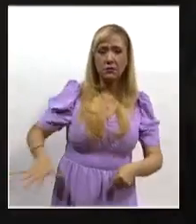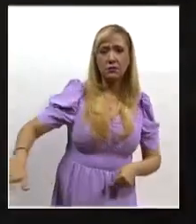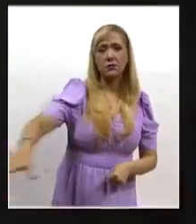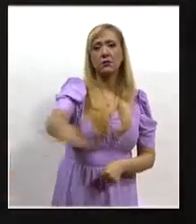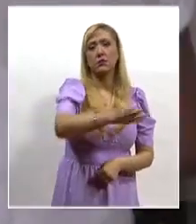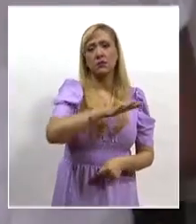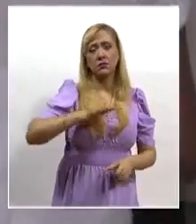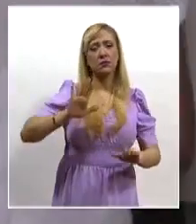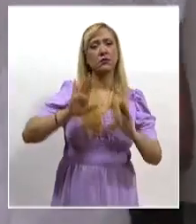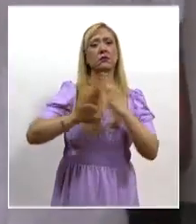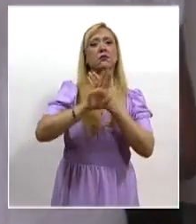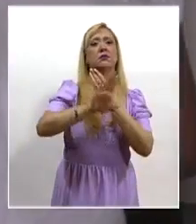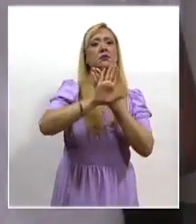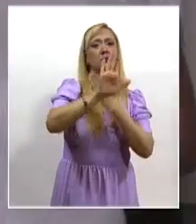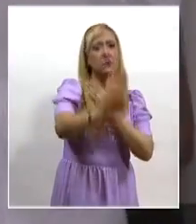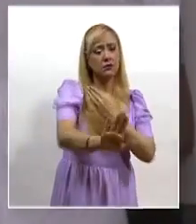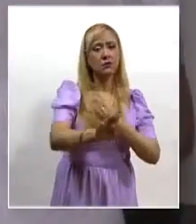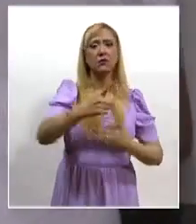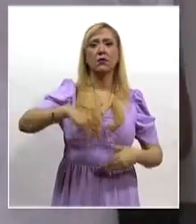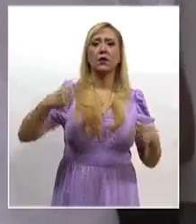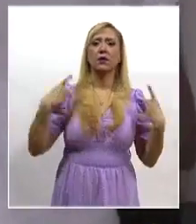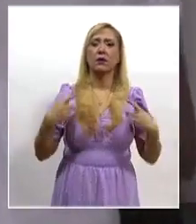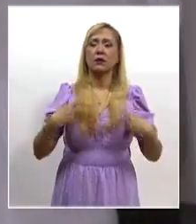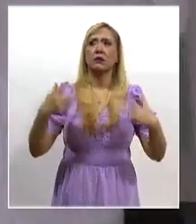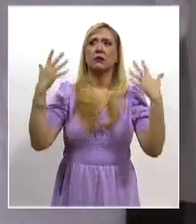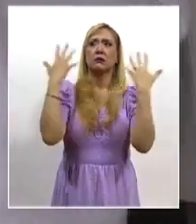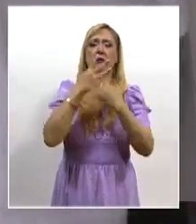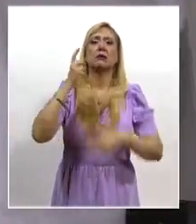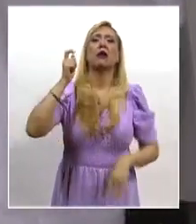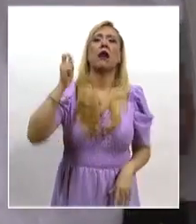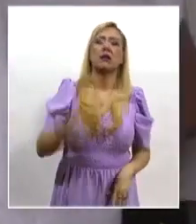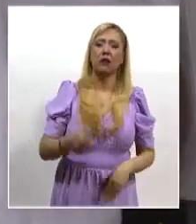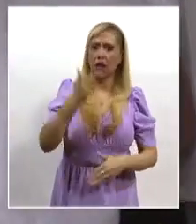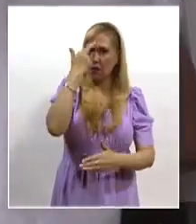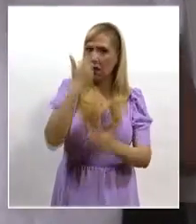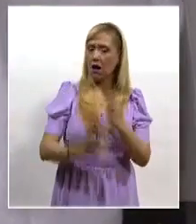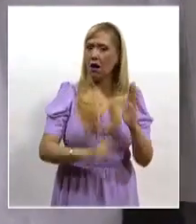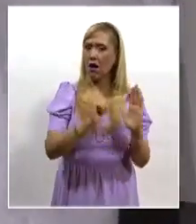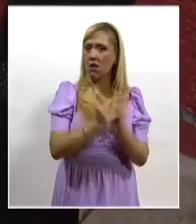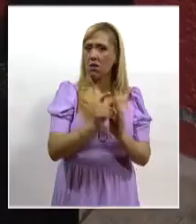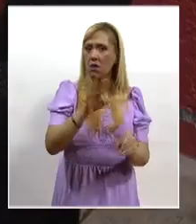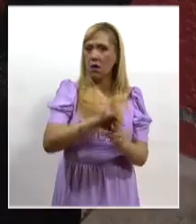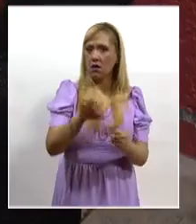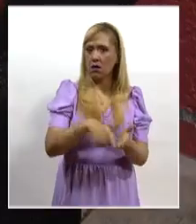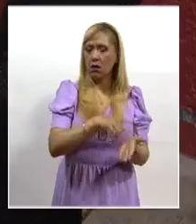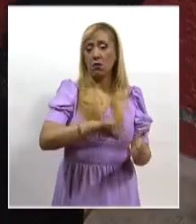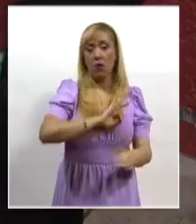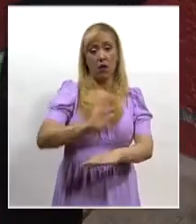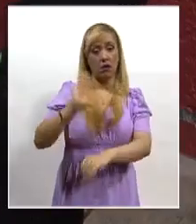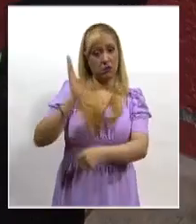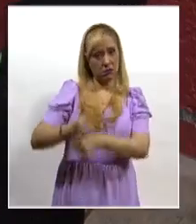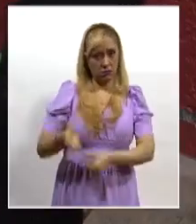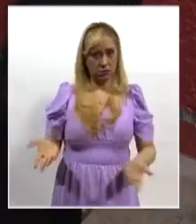ilícitos y concientizar a la sociedad sobre lo que significa un delito electoral y sus consecuencias.